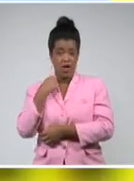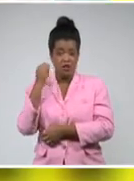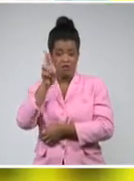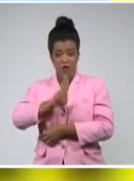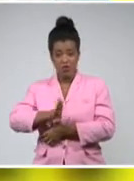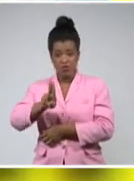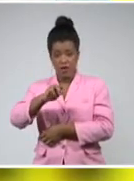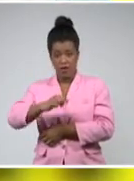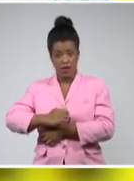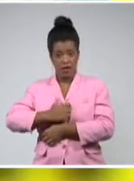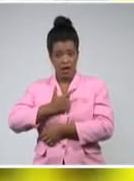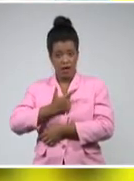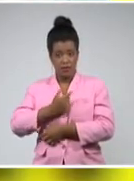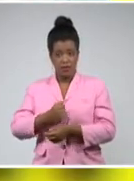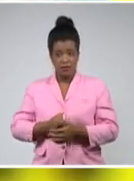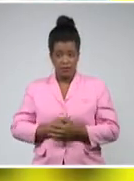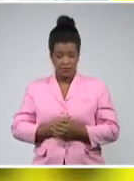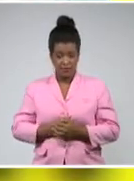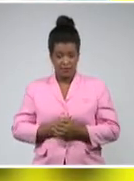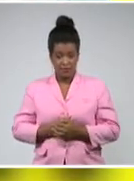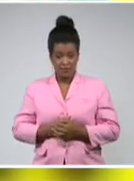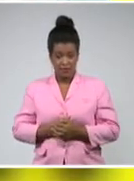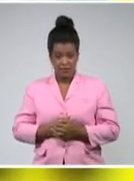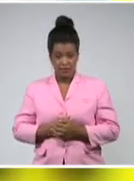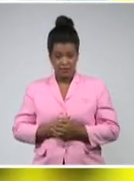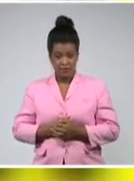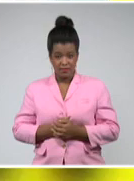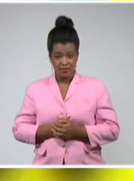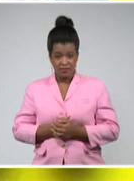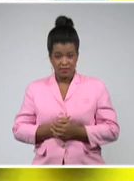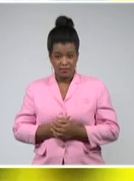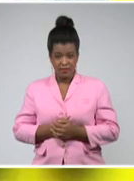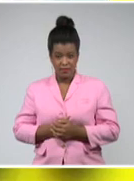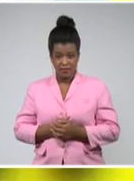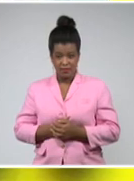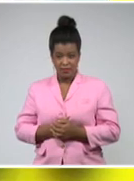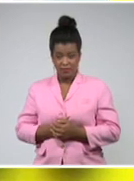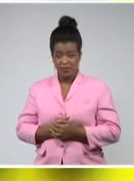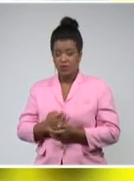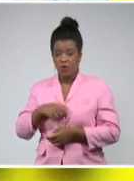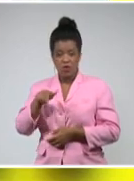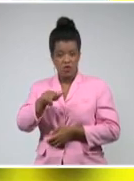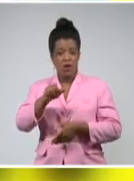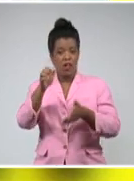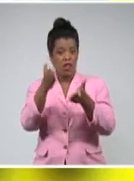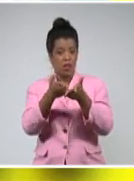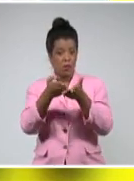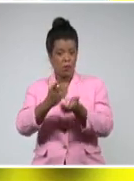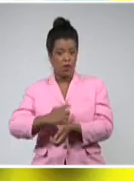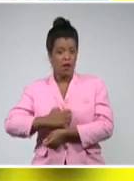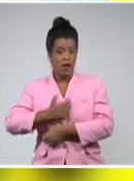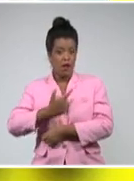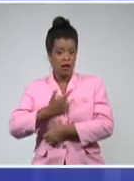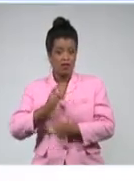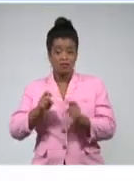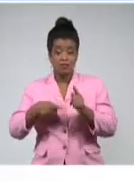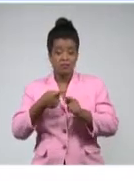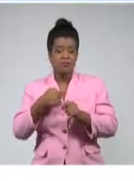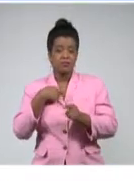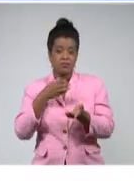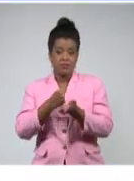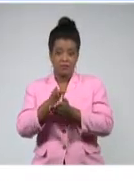Visuales. Mi nombre es Rosa Cabrera, soy reciente de la Universidad de San Alejandro y recientemente continuamos mis estudios.